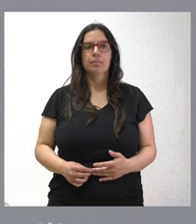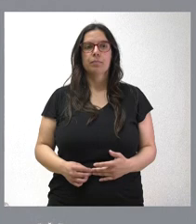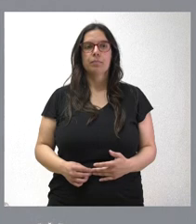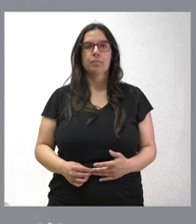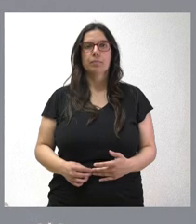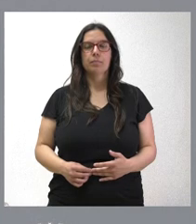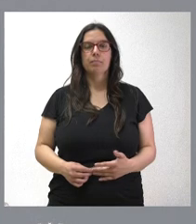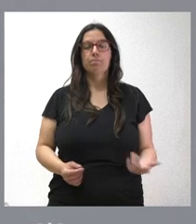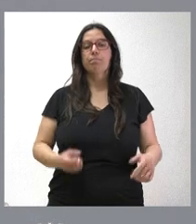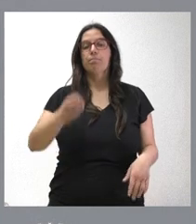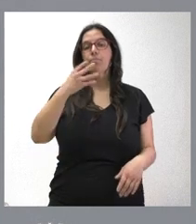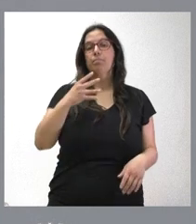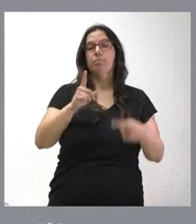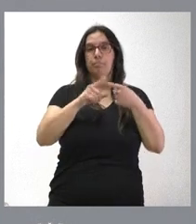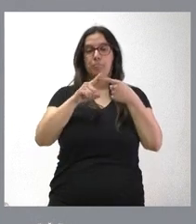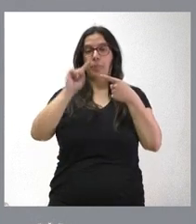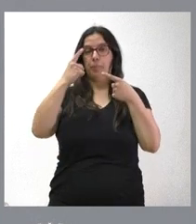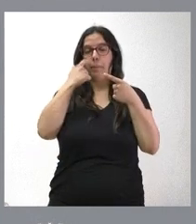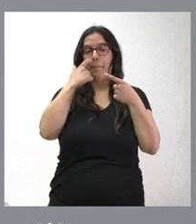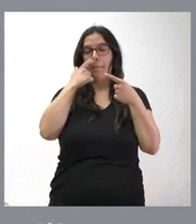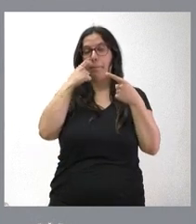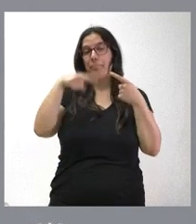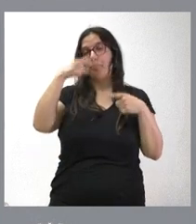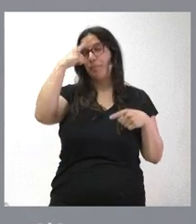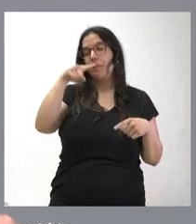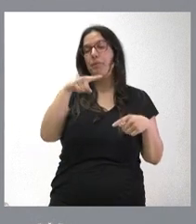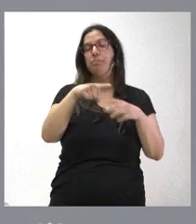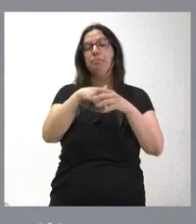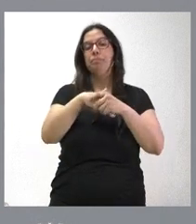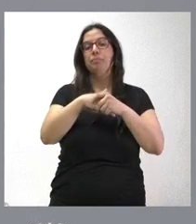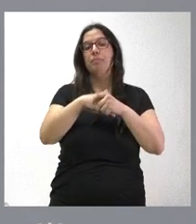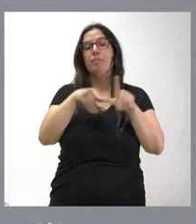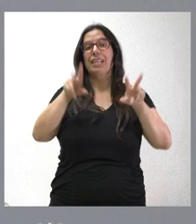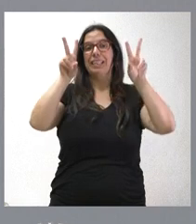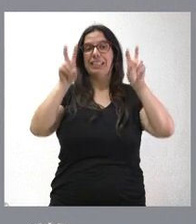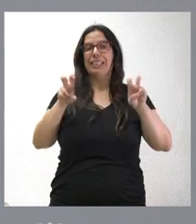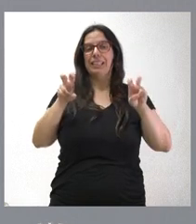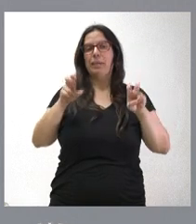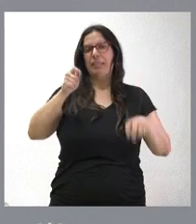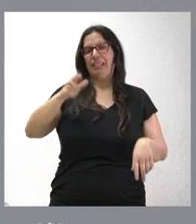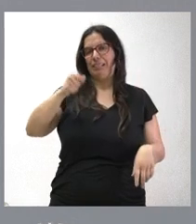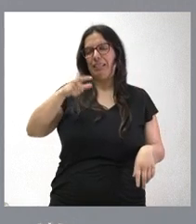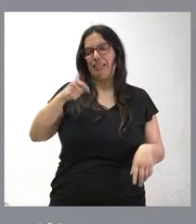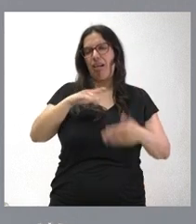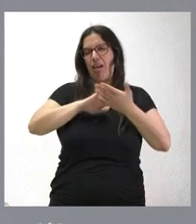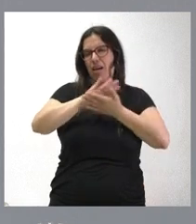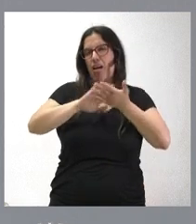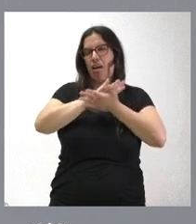Pues bien, sobre el primer asunto, saben ustedes que esta es una cuestión muy recurrente. Hay quien dice que